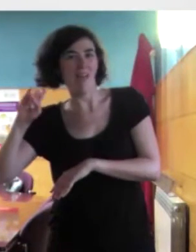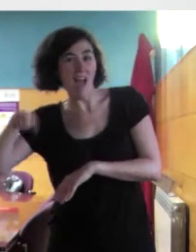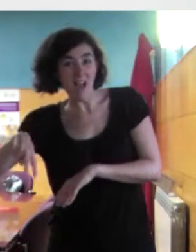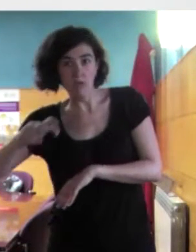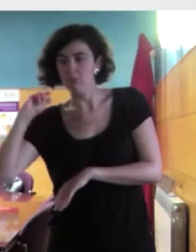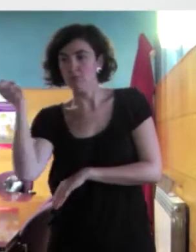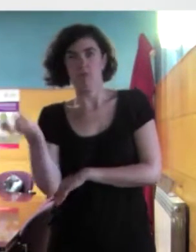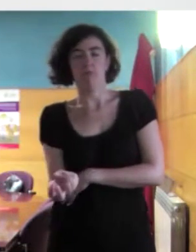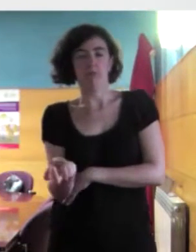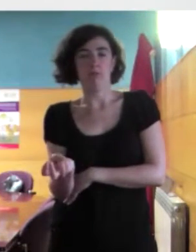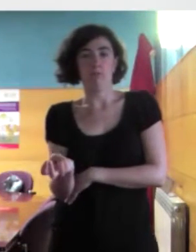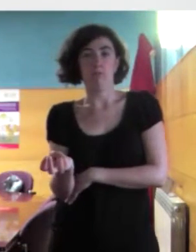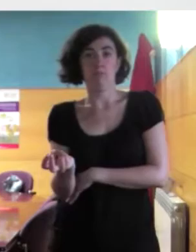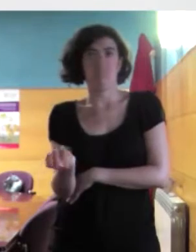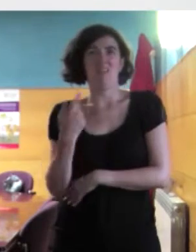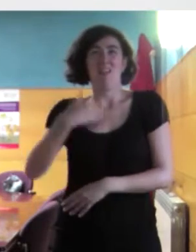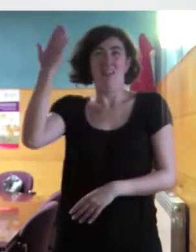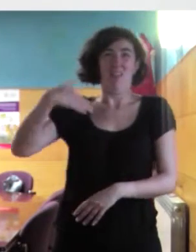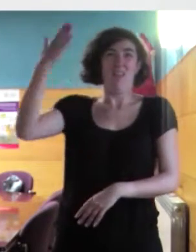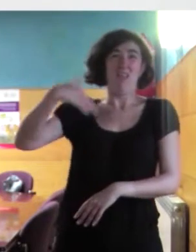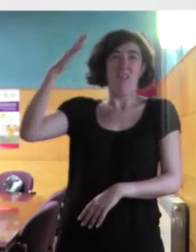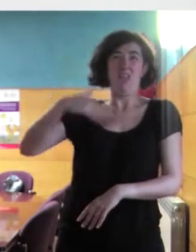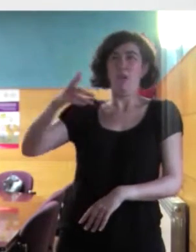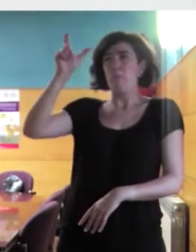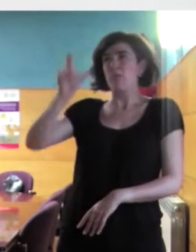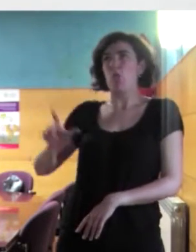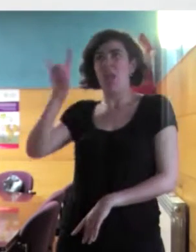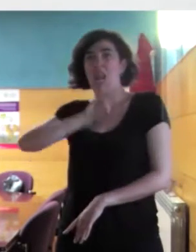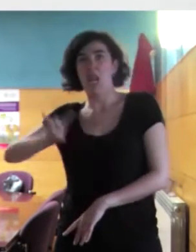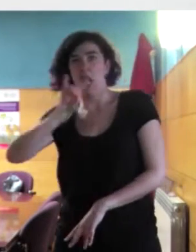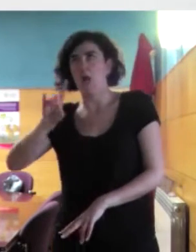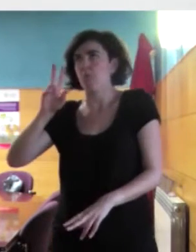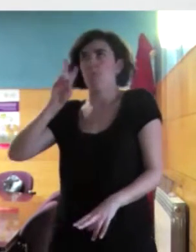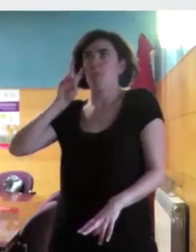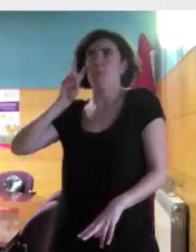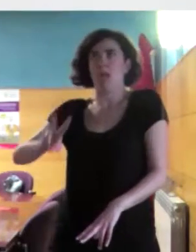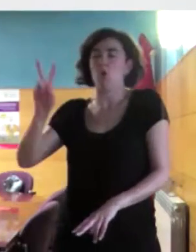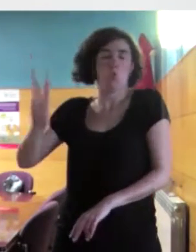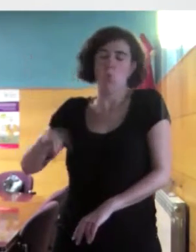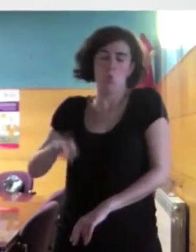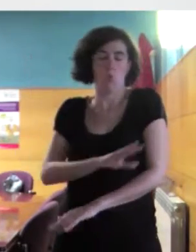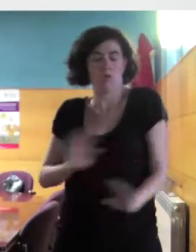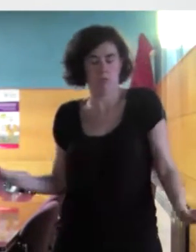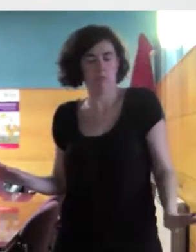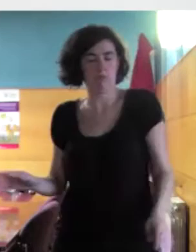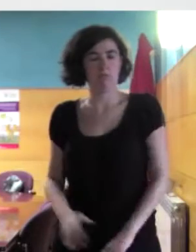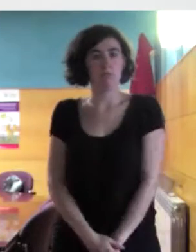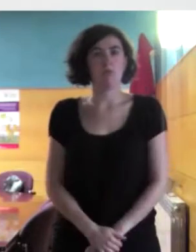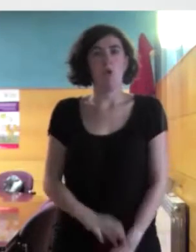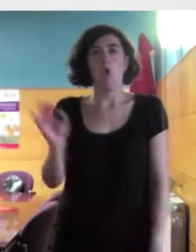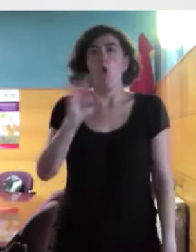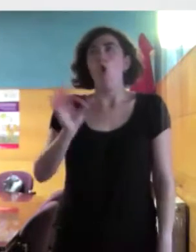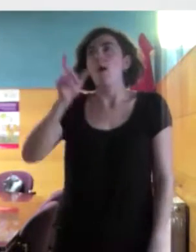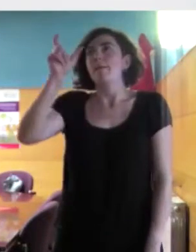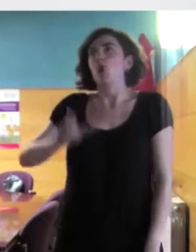pues no veíamos una persona negra nunca, o una persona de origen